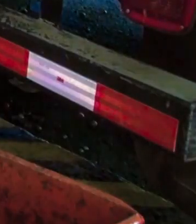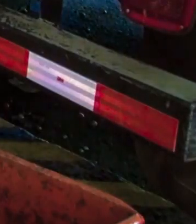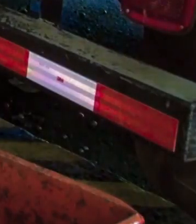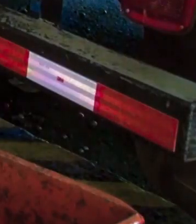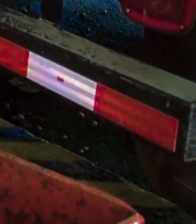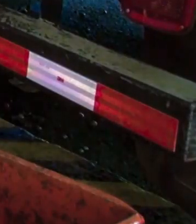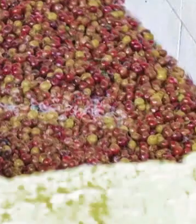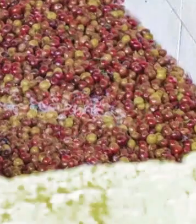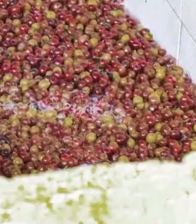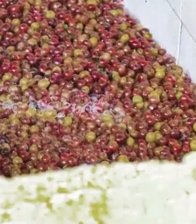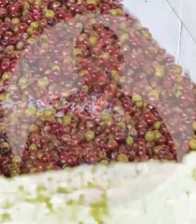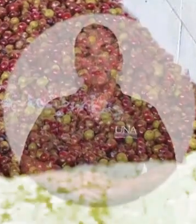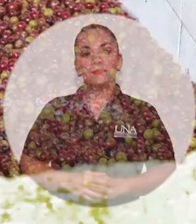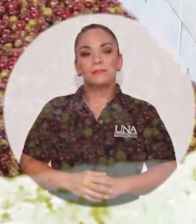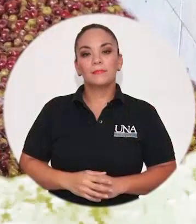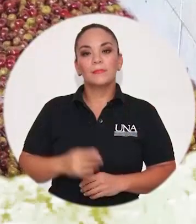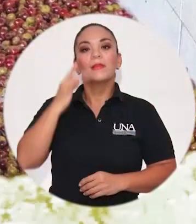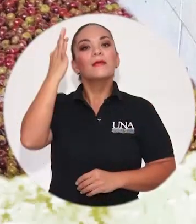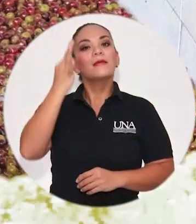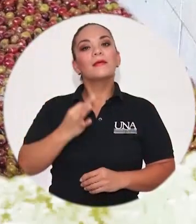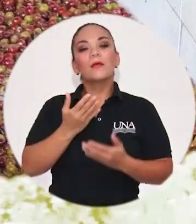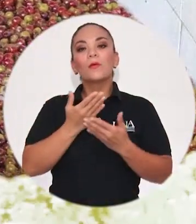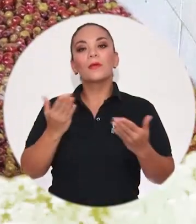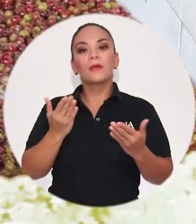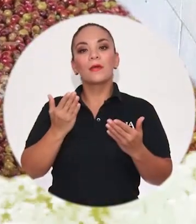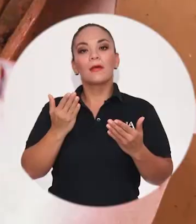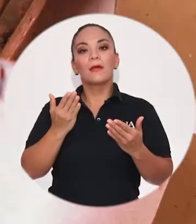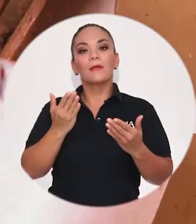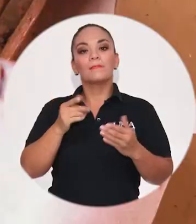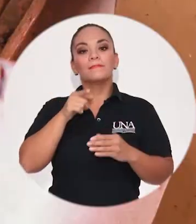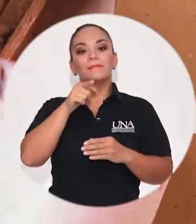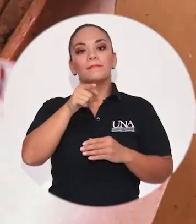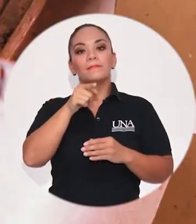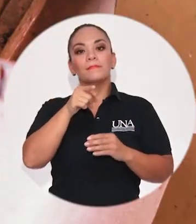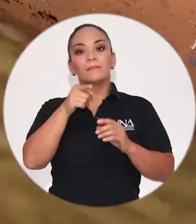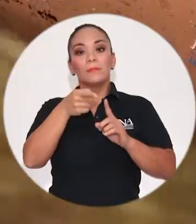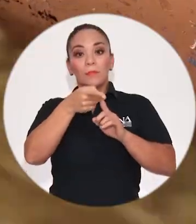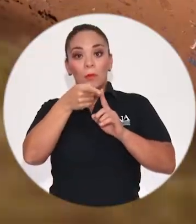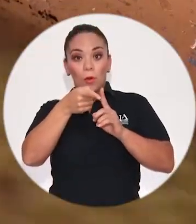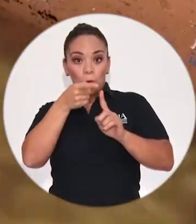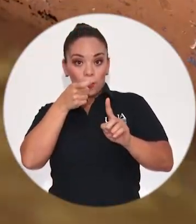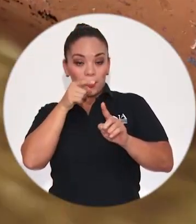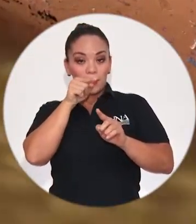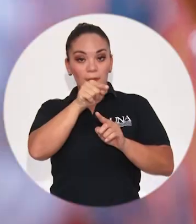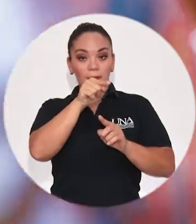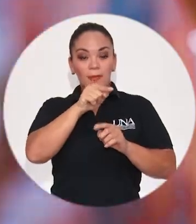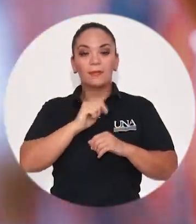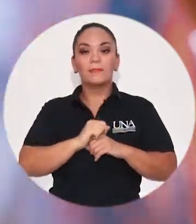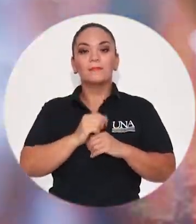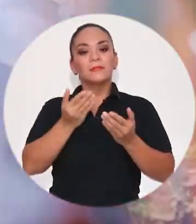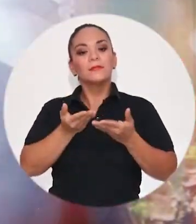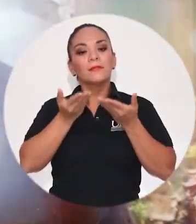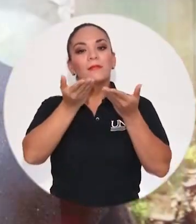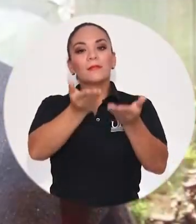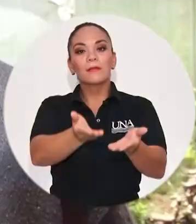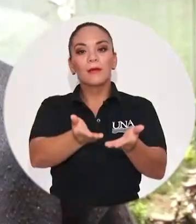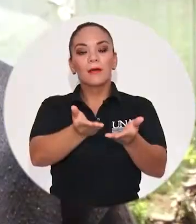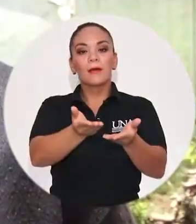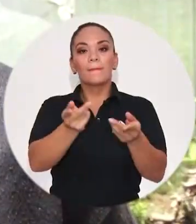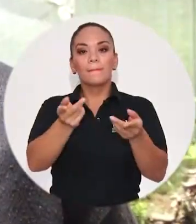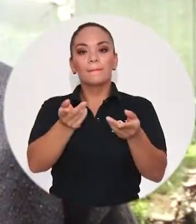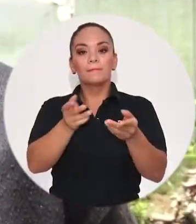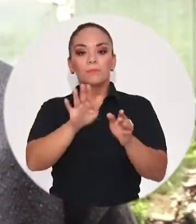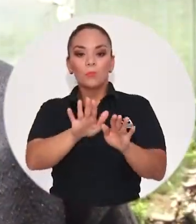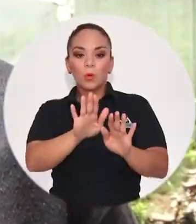Creo que la denominación de origen viene a darle esa posesión que se